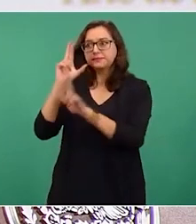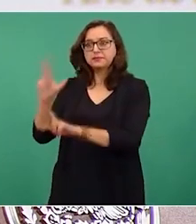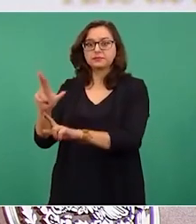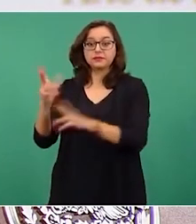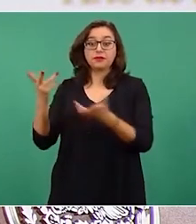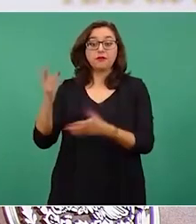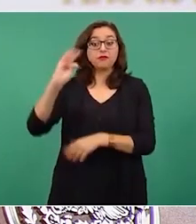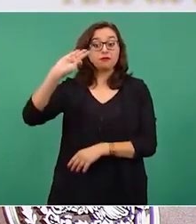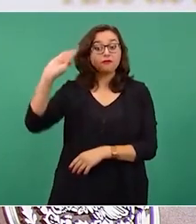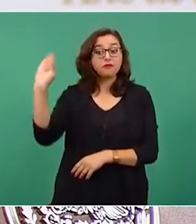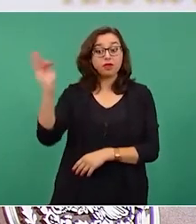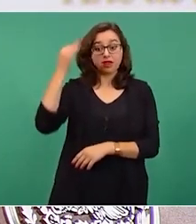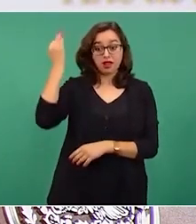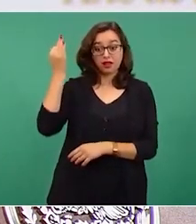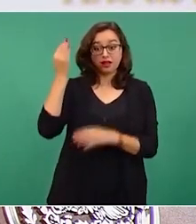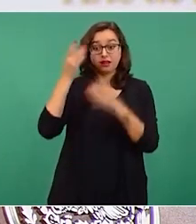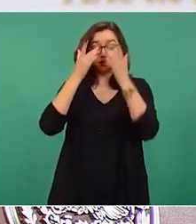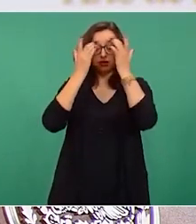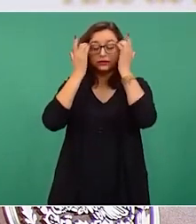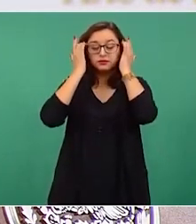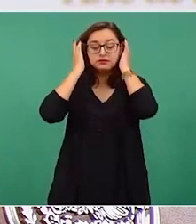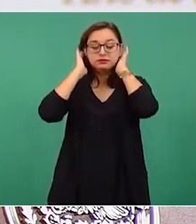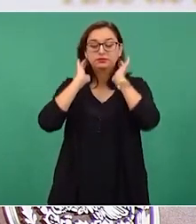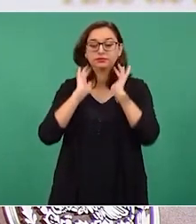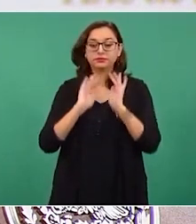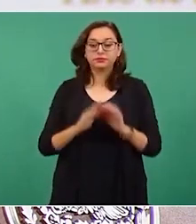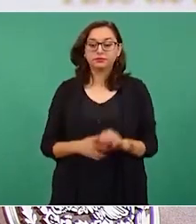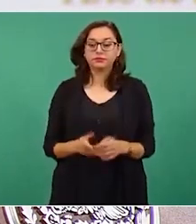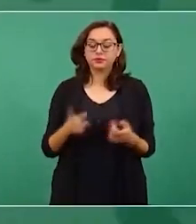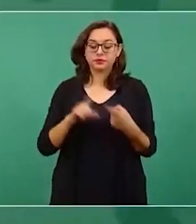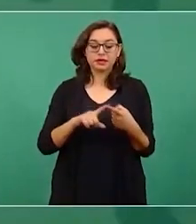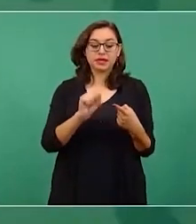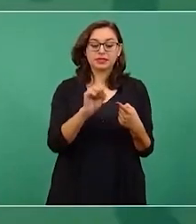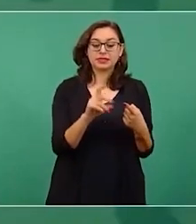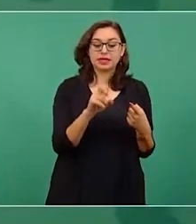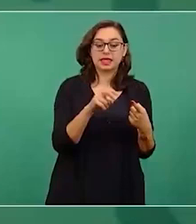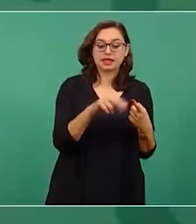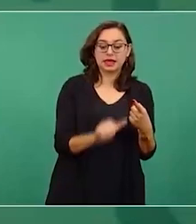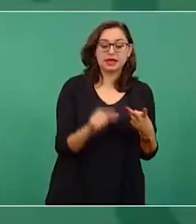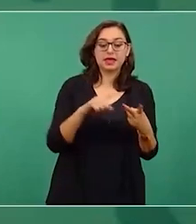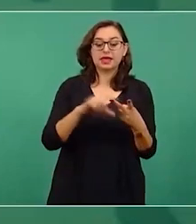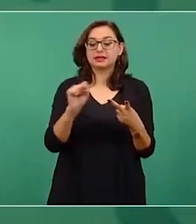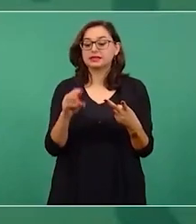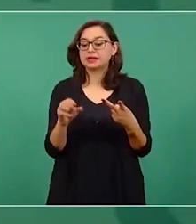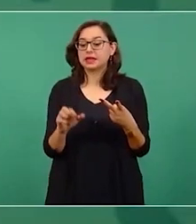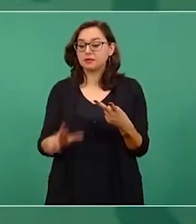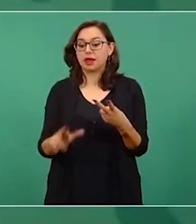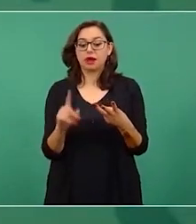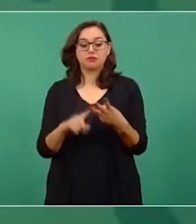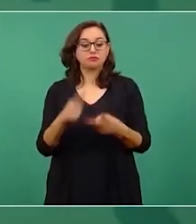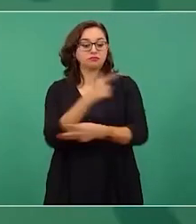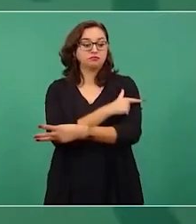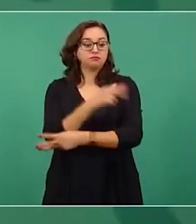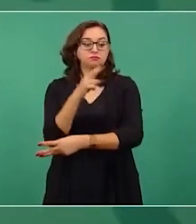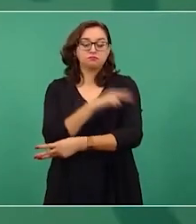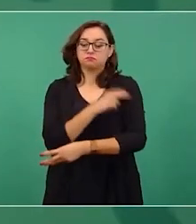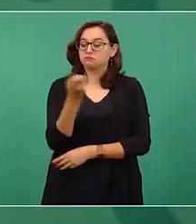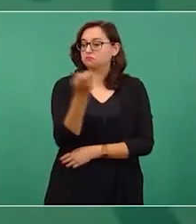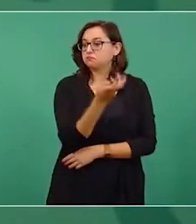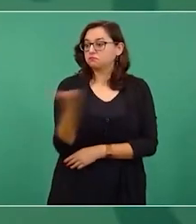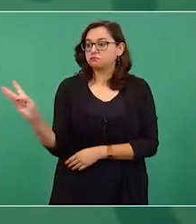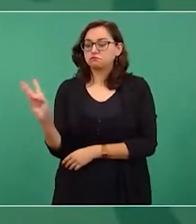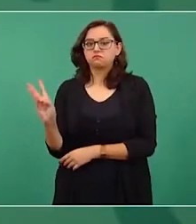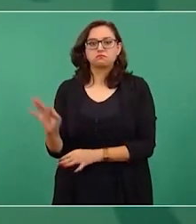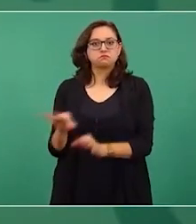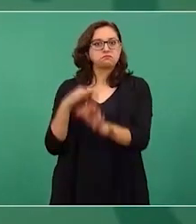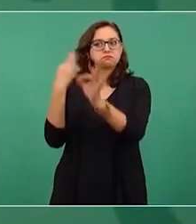tanto en la Secretaría de Marina como en la Secretaría de la Defensa como en la Guardia Nacional son muy